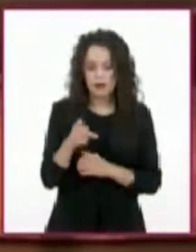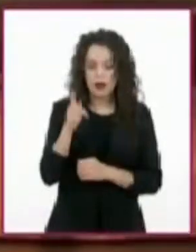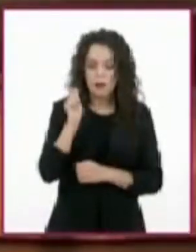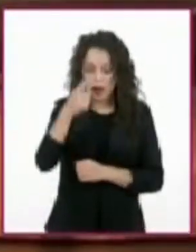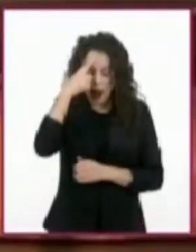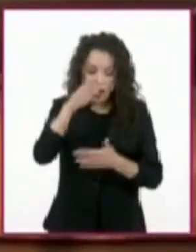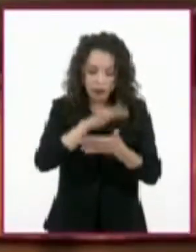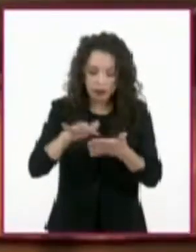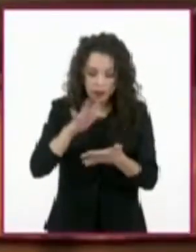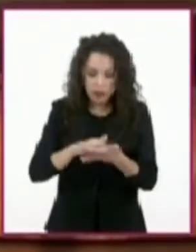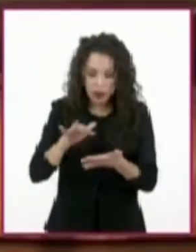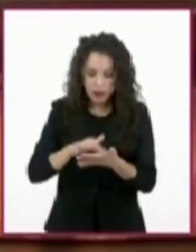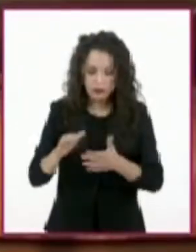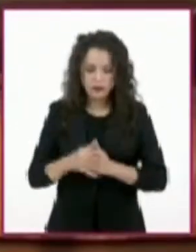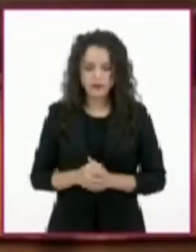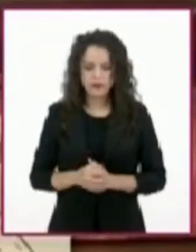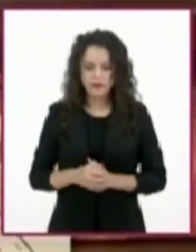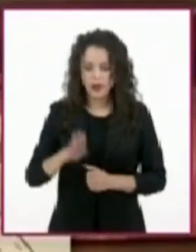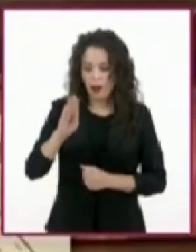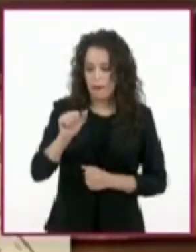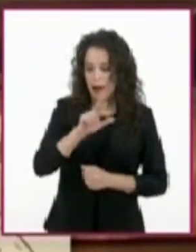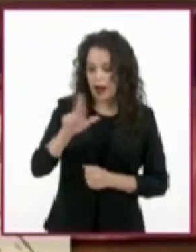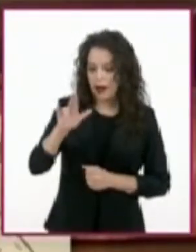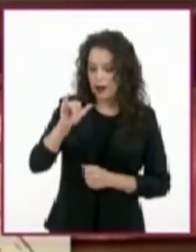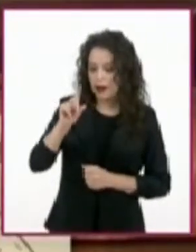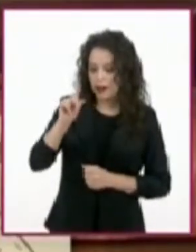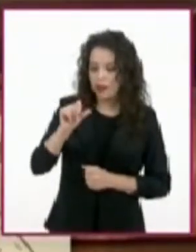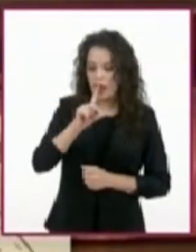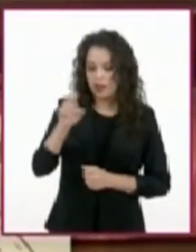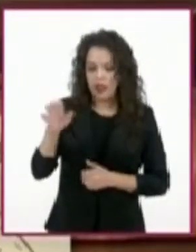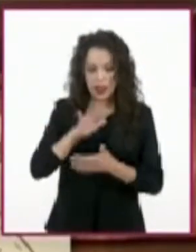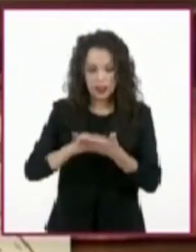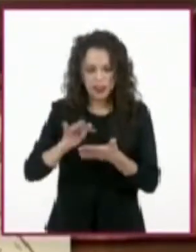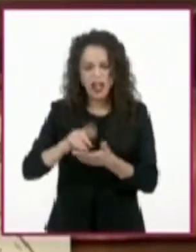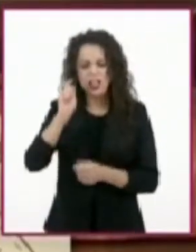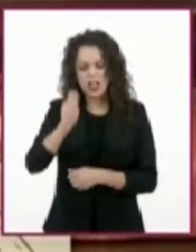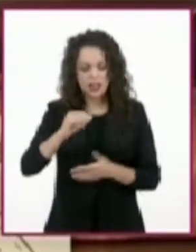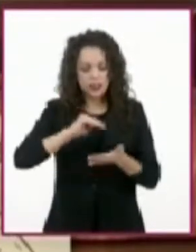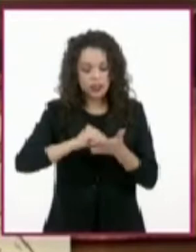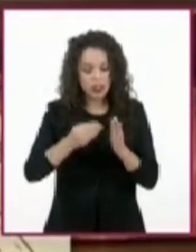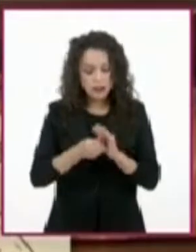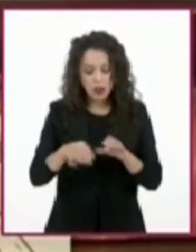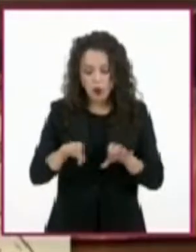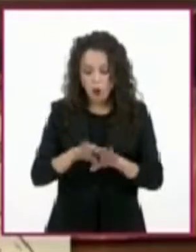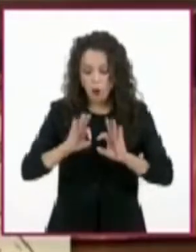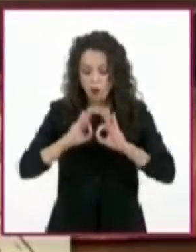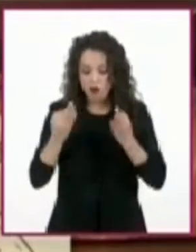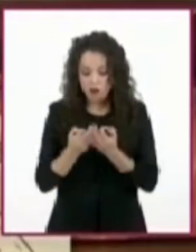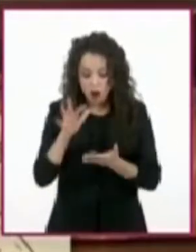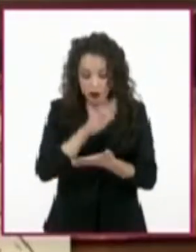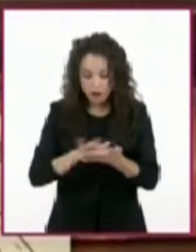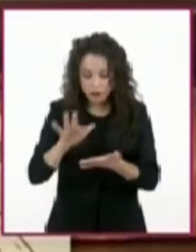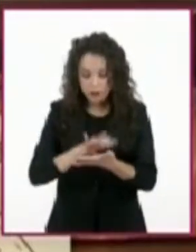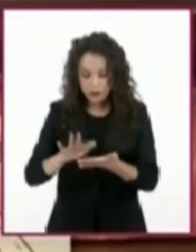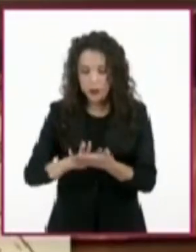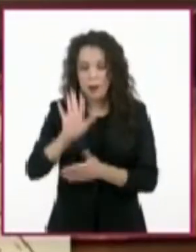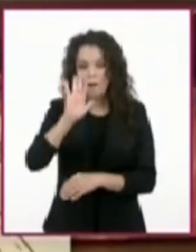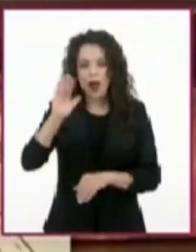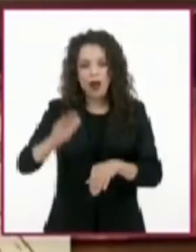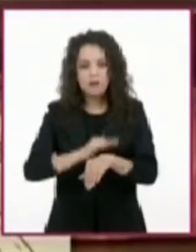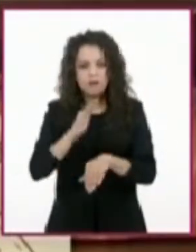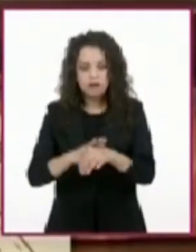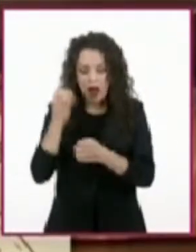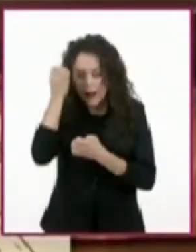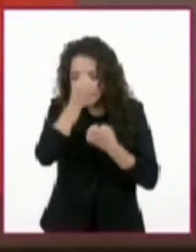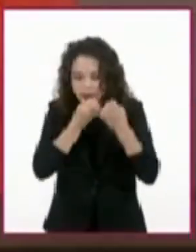La barrida del texto es una estrategia de lectura que consiste en hacer un examen superficial del texto sin leerlo